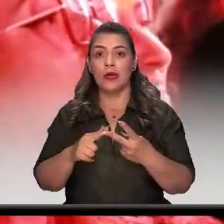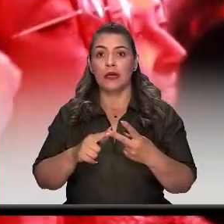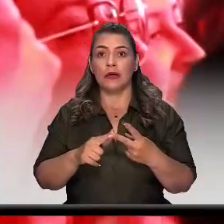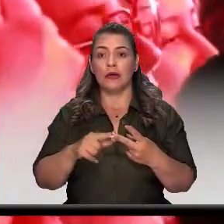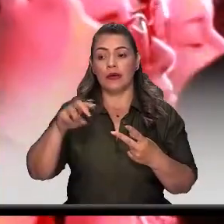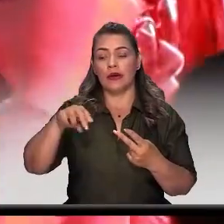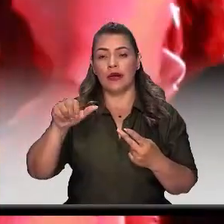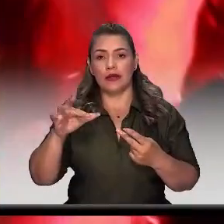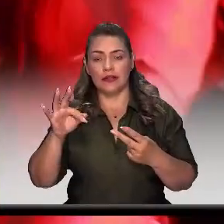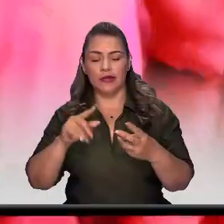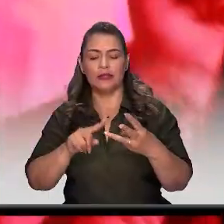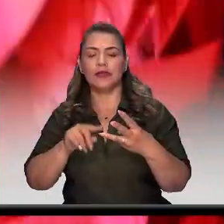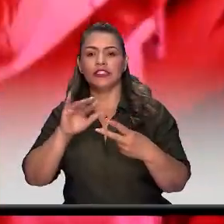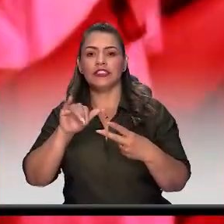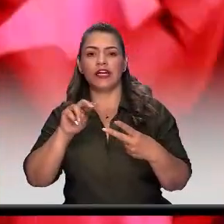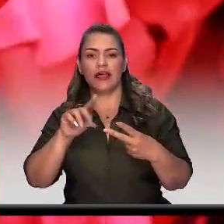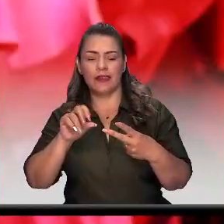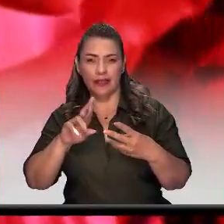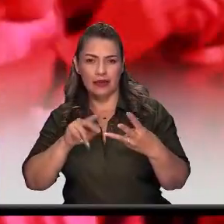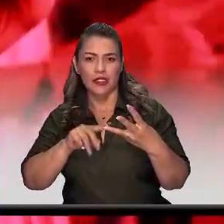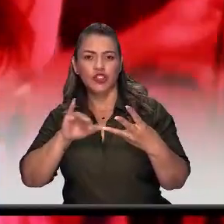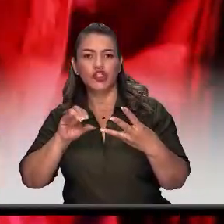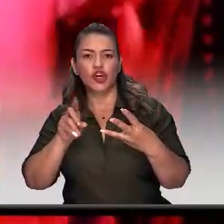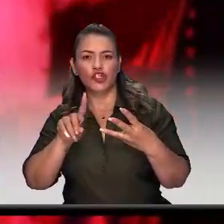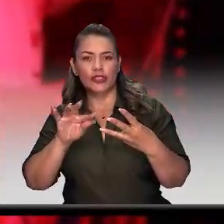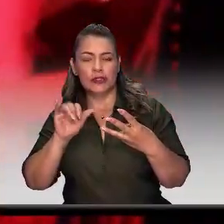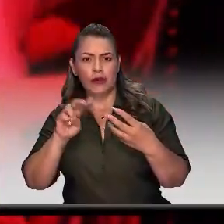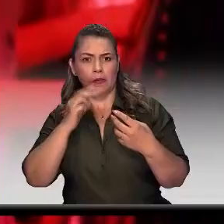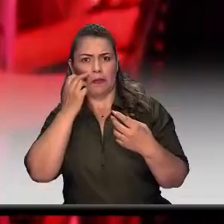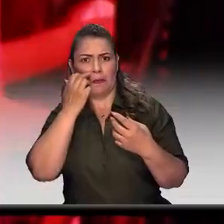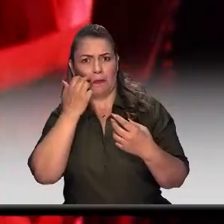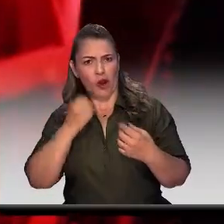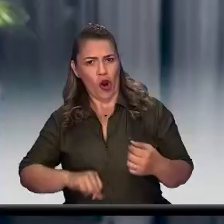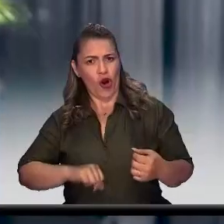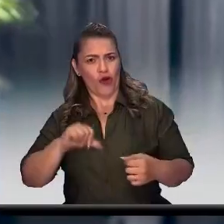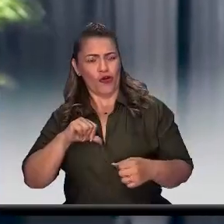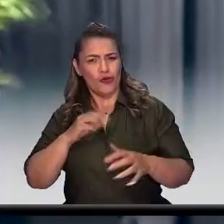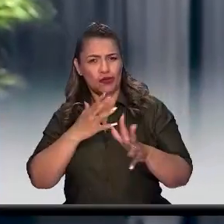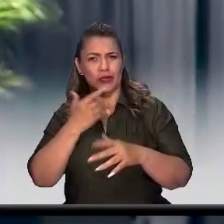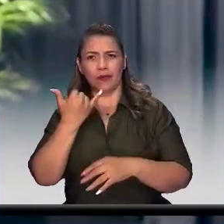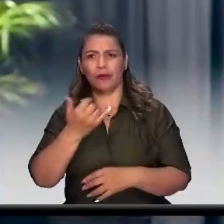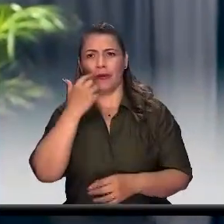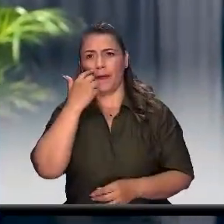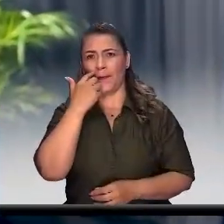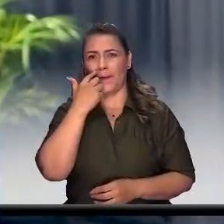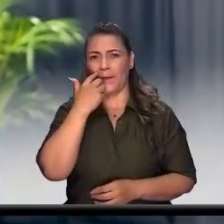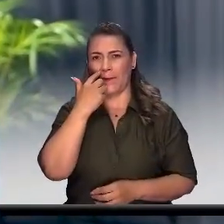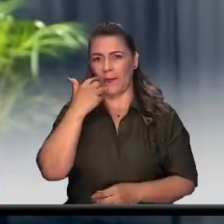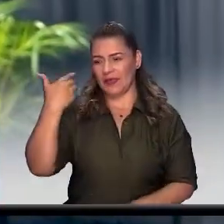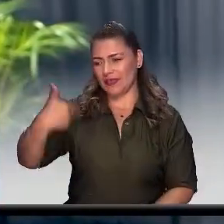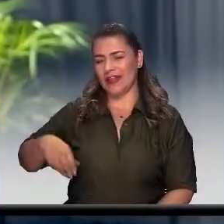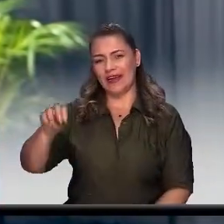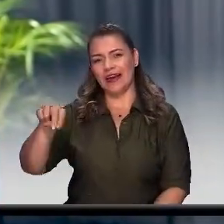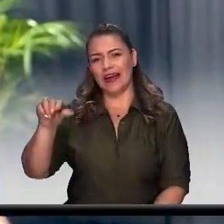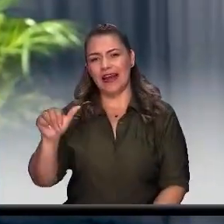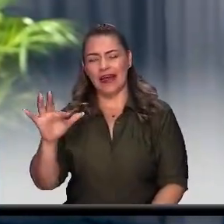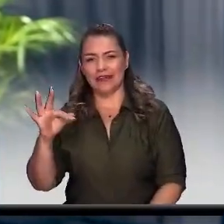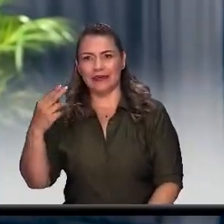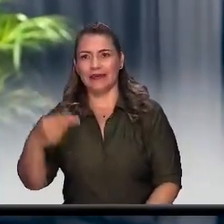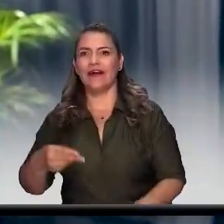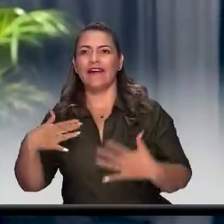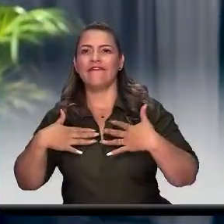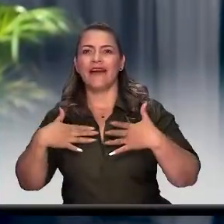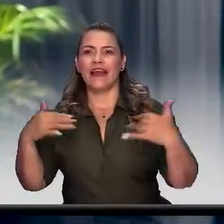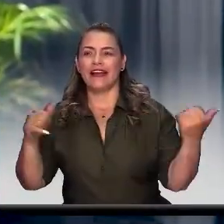Yandar y Justin, demostraron por qué es un orgullo itagüiseño. Hey, yo soy Nati, estoy súper feliz de estar acá en las fiestas de